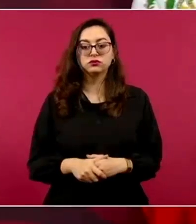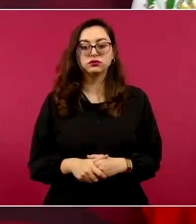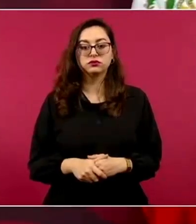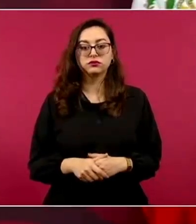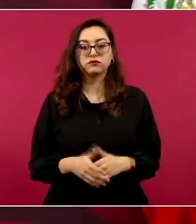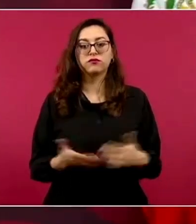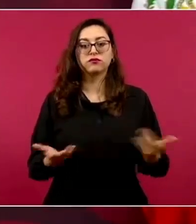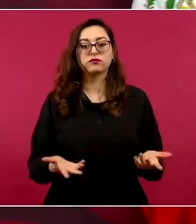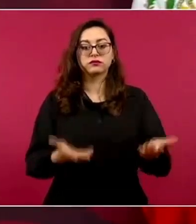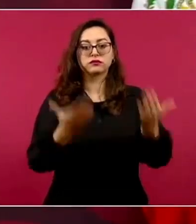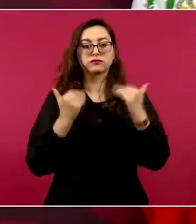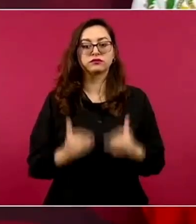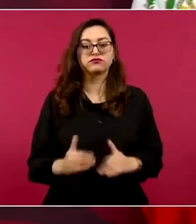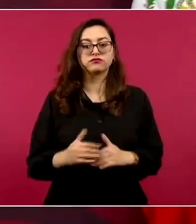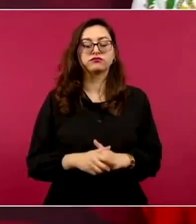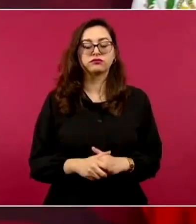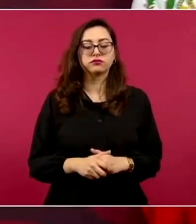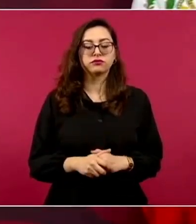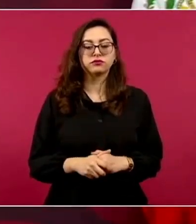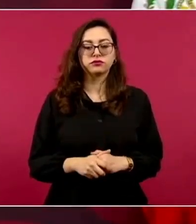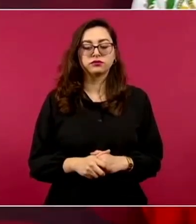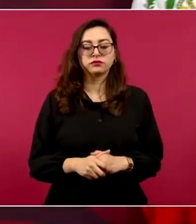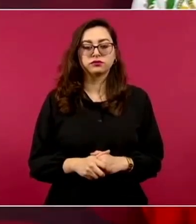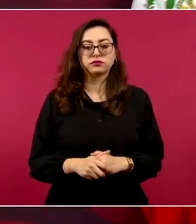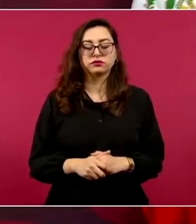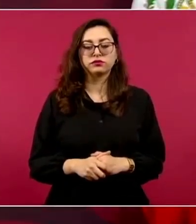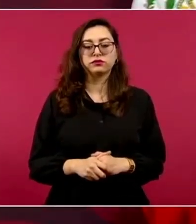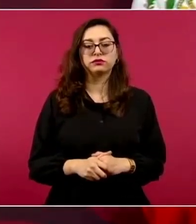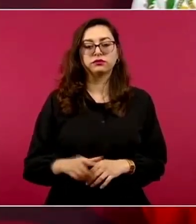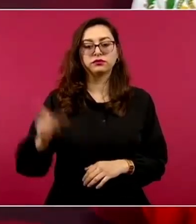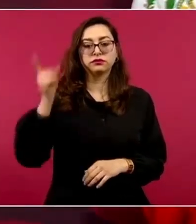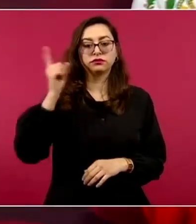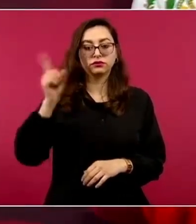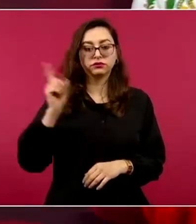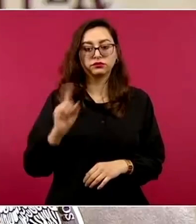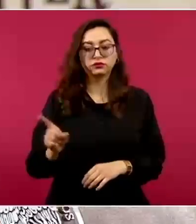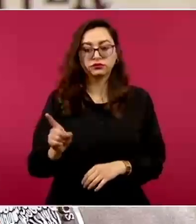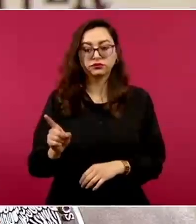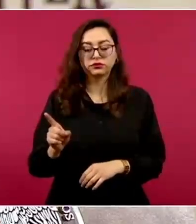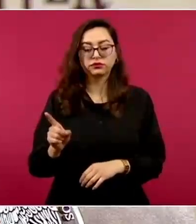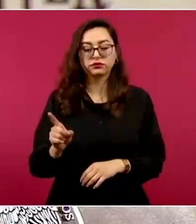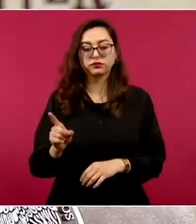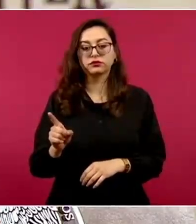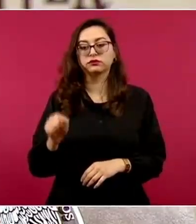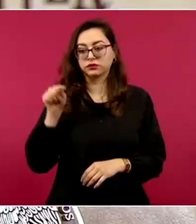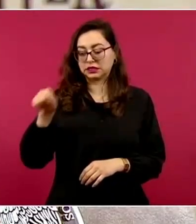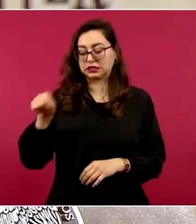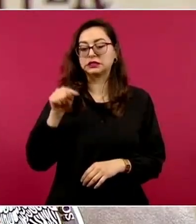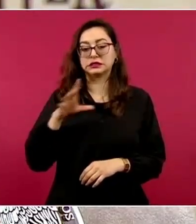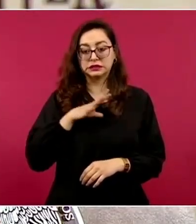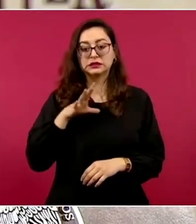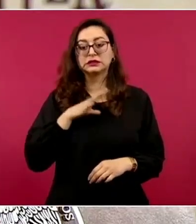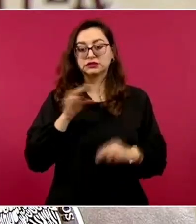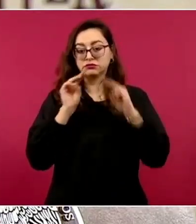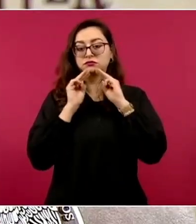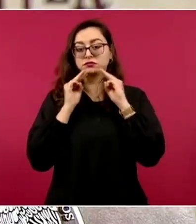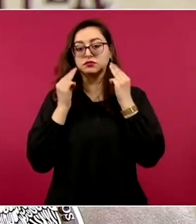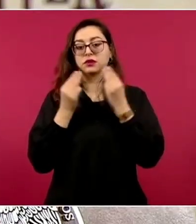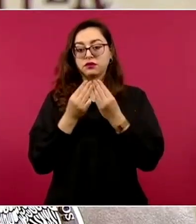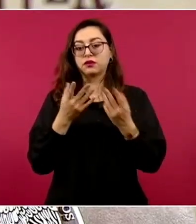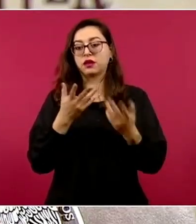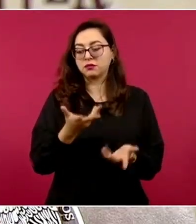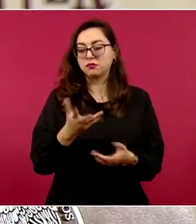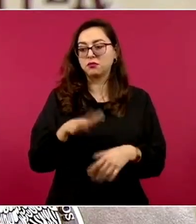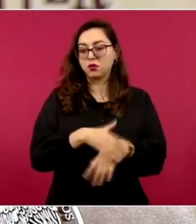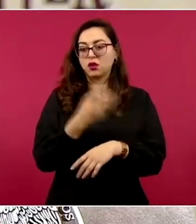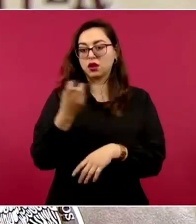de Zacatecas tenemos una presencia también importante, Guardia Nacional,